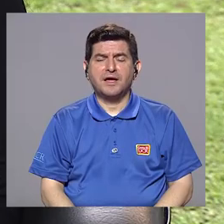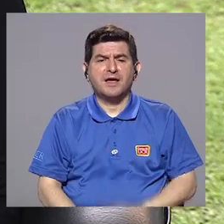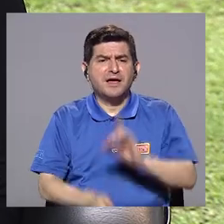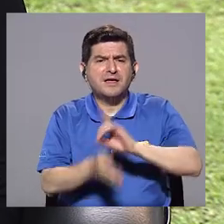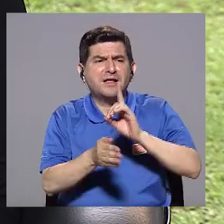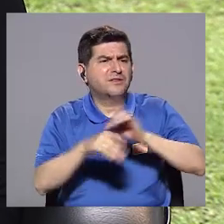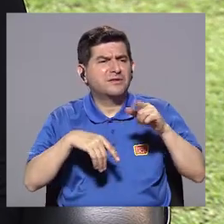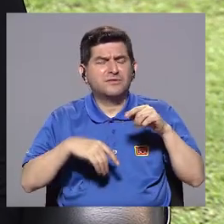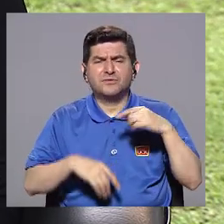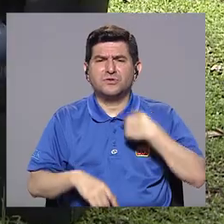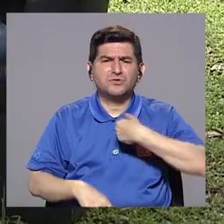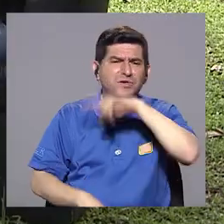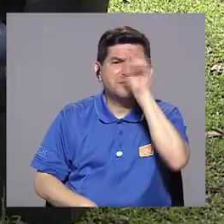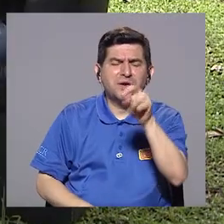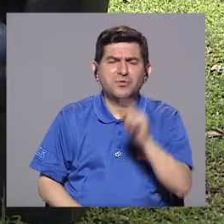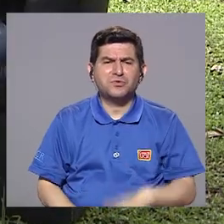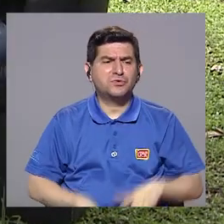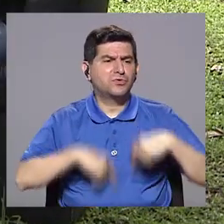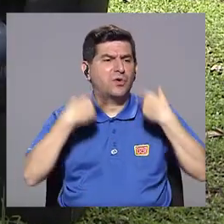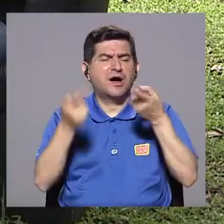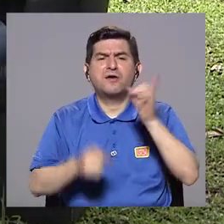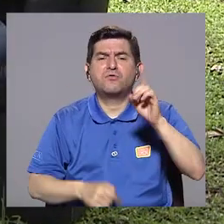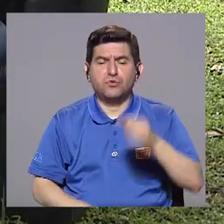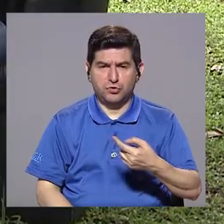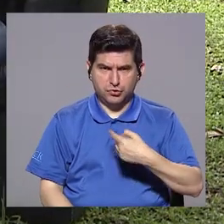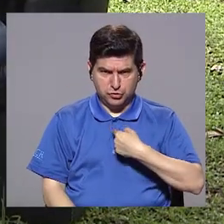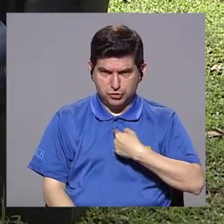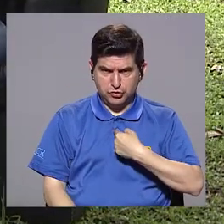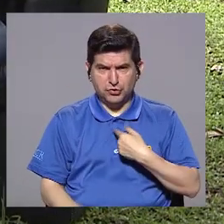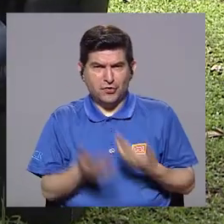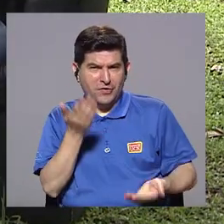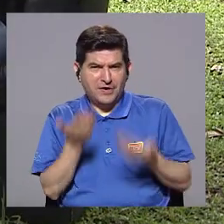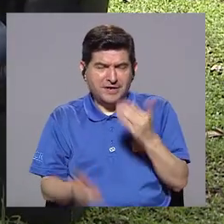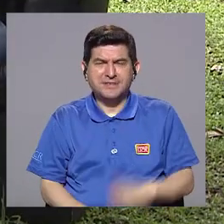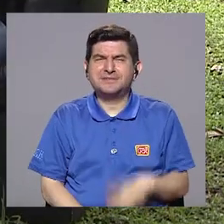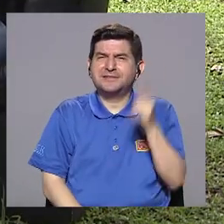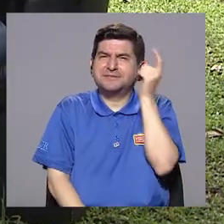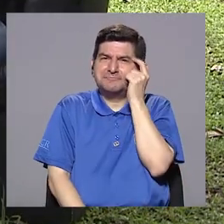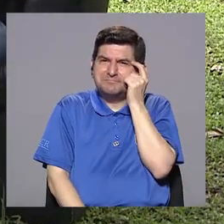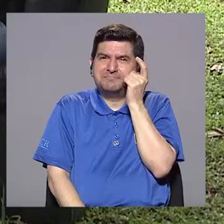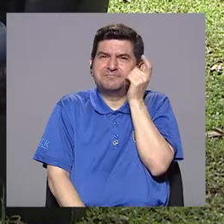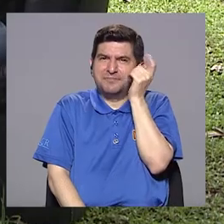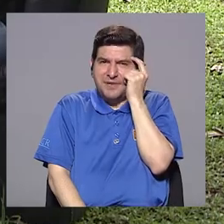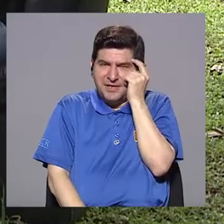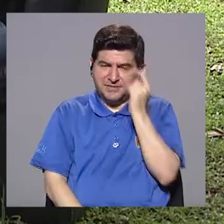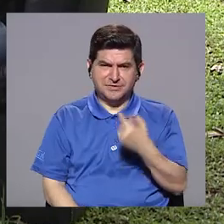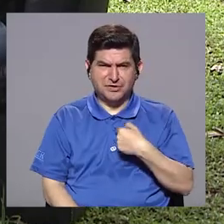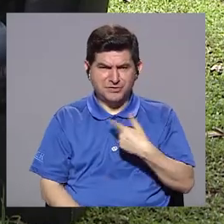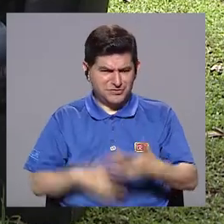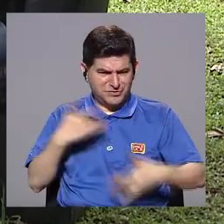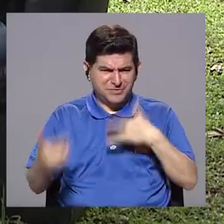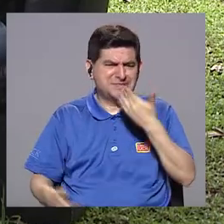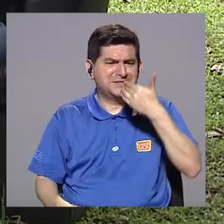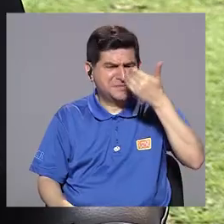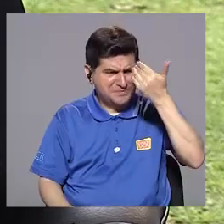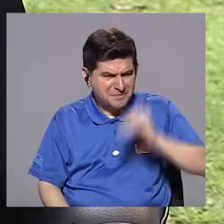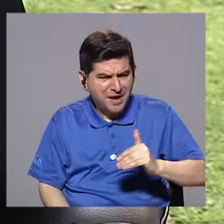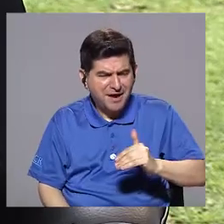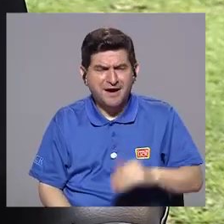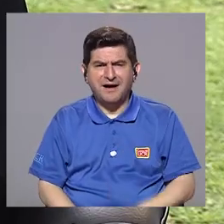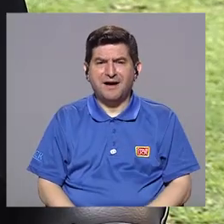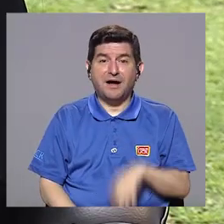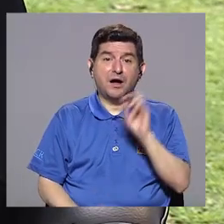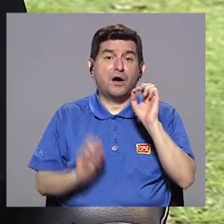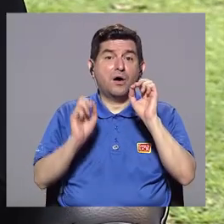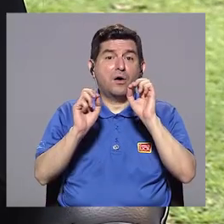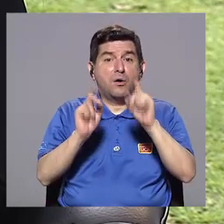acudo? O sea, ¿a dónde voy? A ver, si yo estoy pensando en que me estoy sintiendo mal, de que